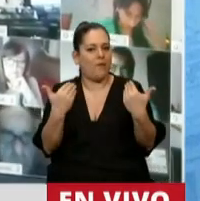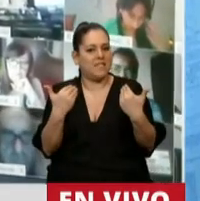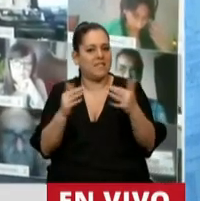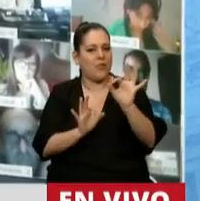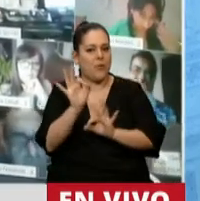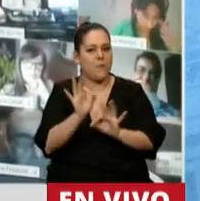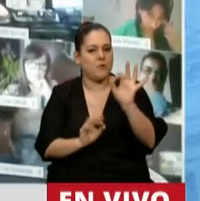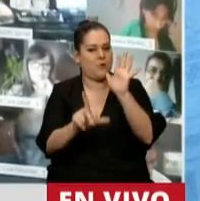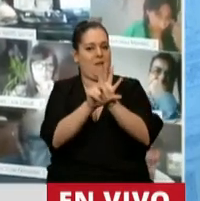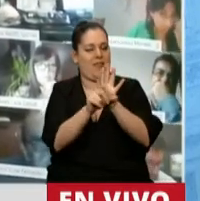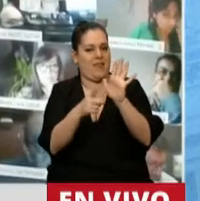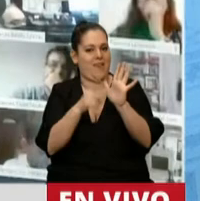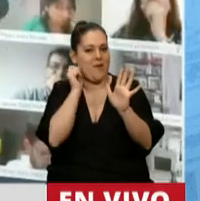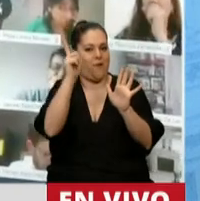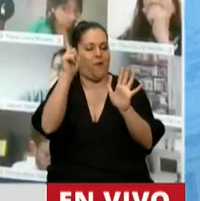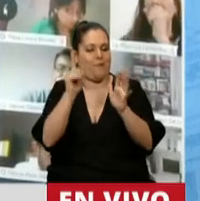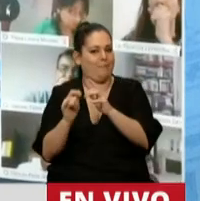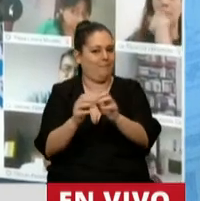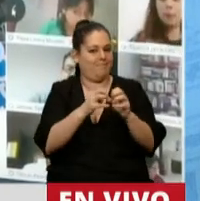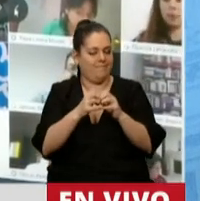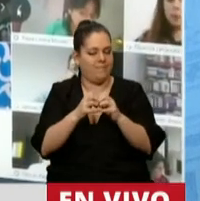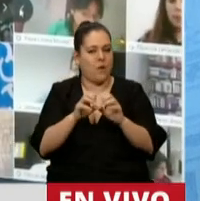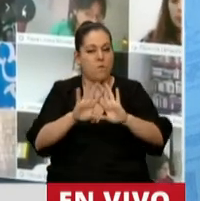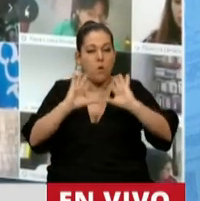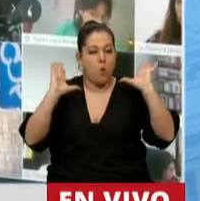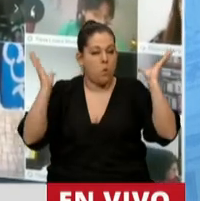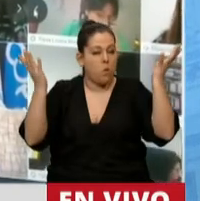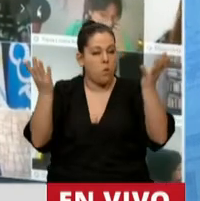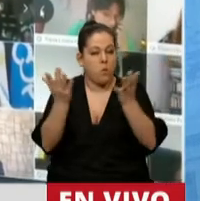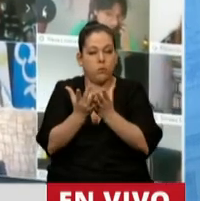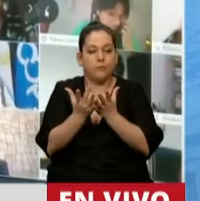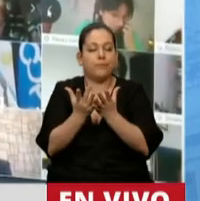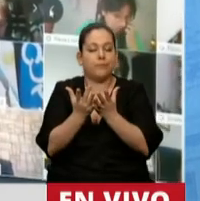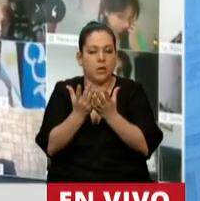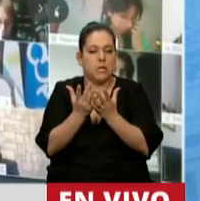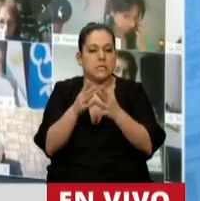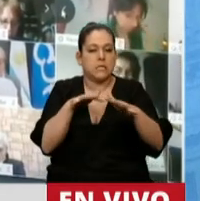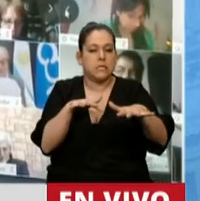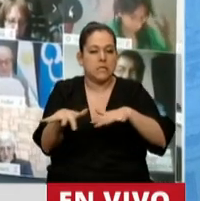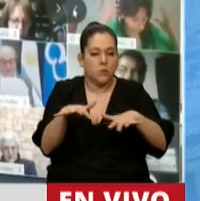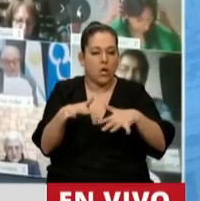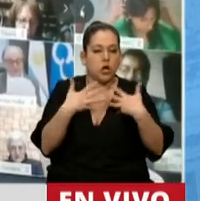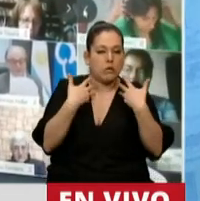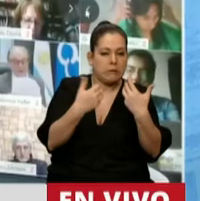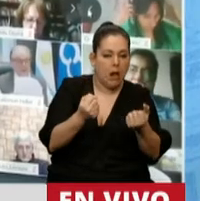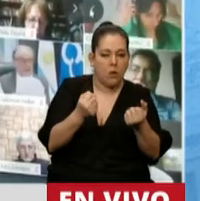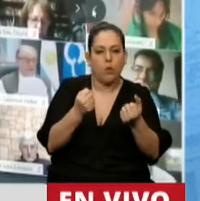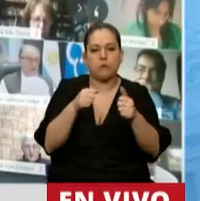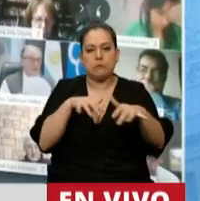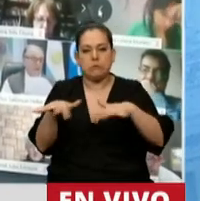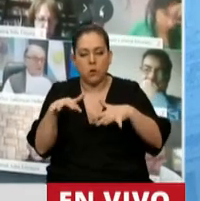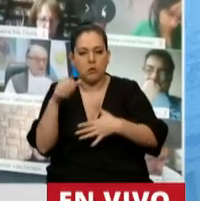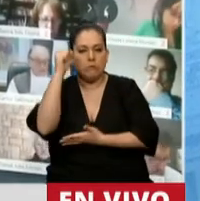ley como este. En el mundo entero estamos atravesando esta enorme crisis sanitaria, social, económica